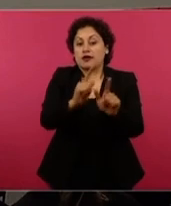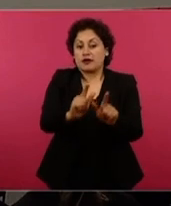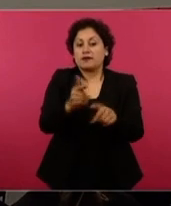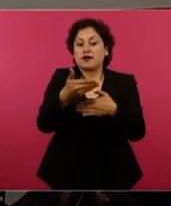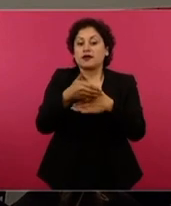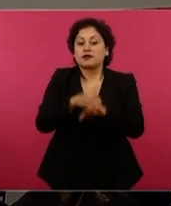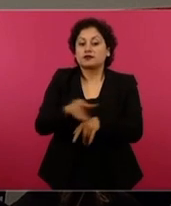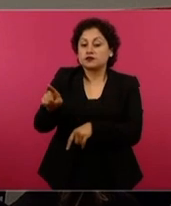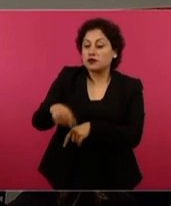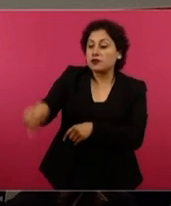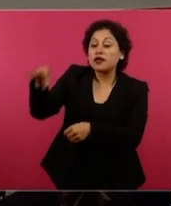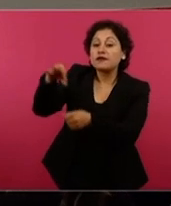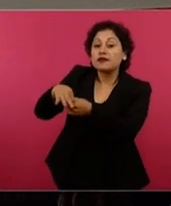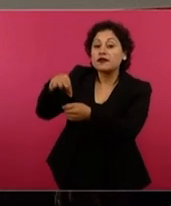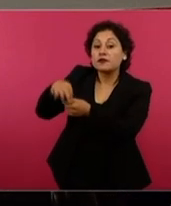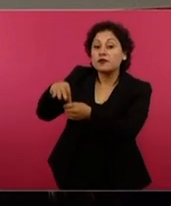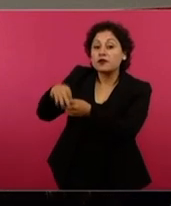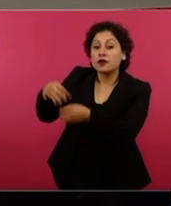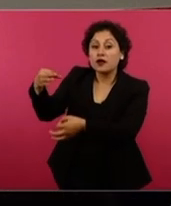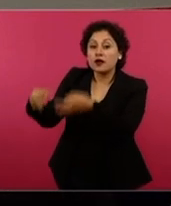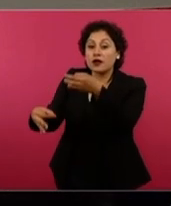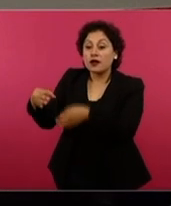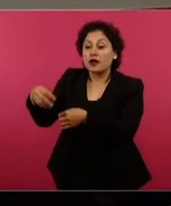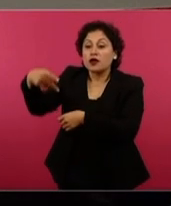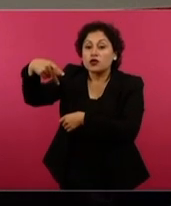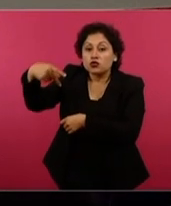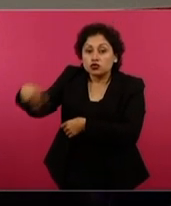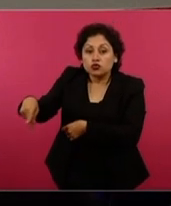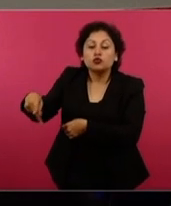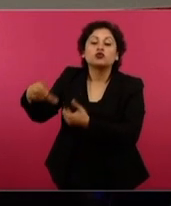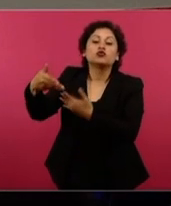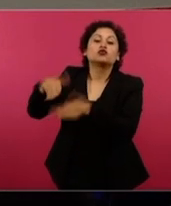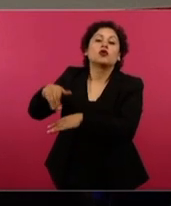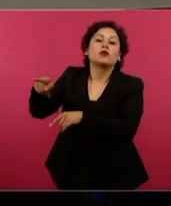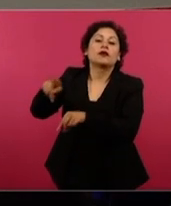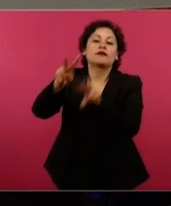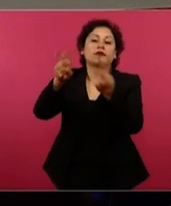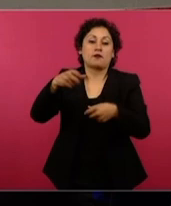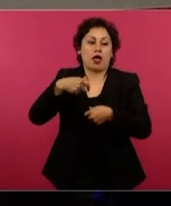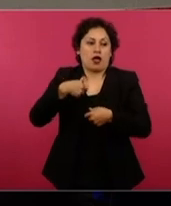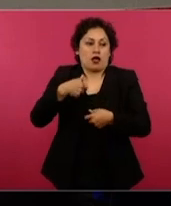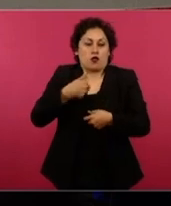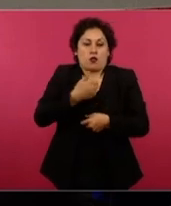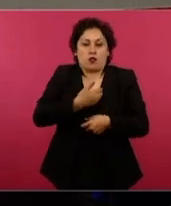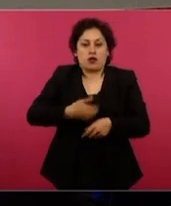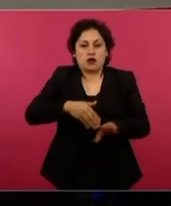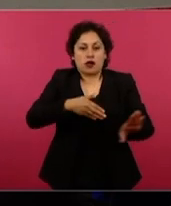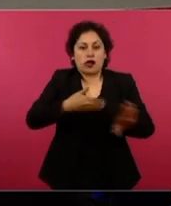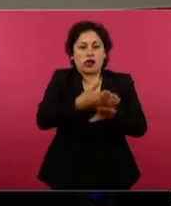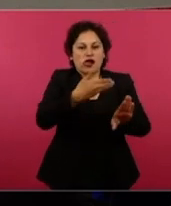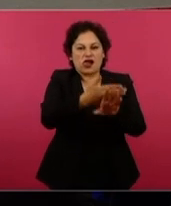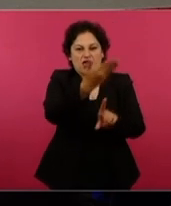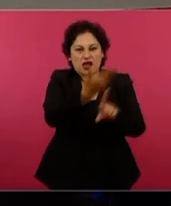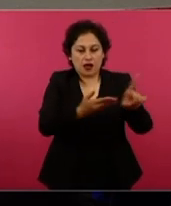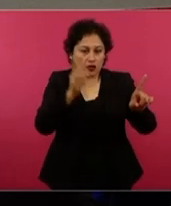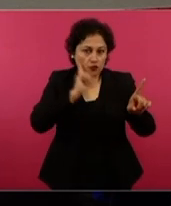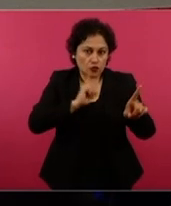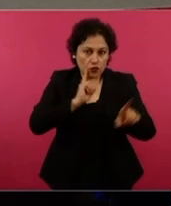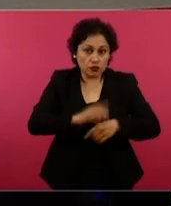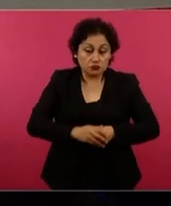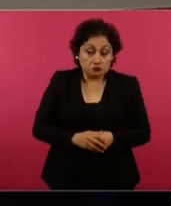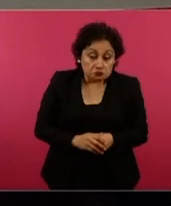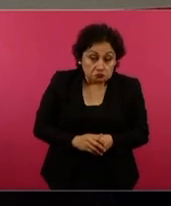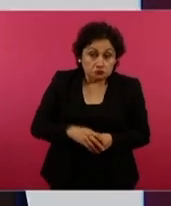del Tribunal Electoral sobre el tema de violencia política de género. Parece que sus resoluciones son a modo.